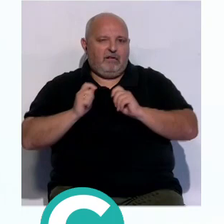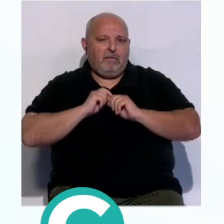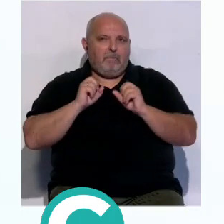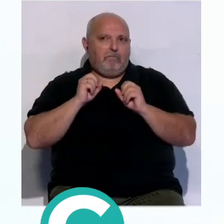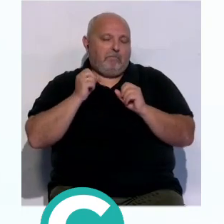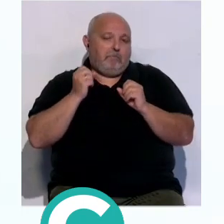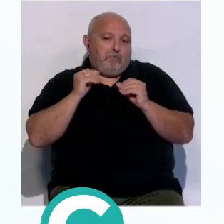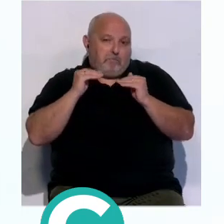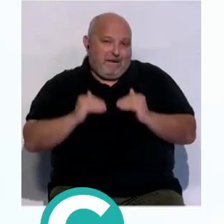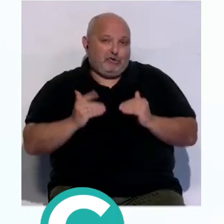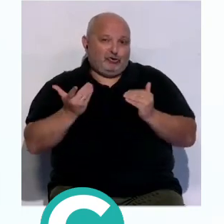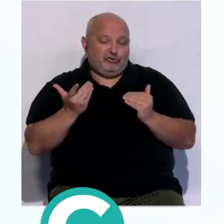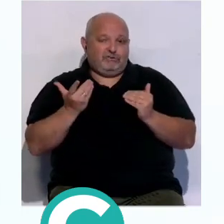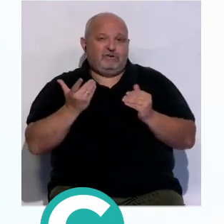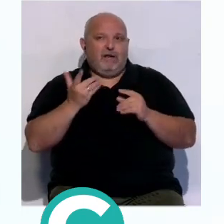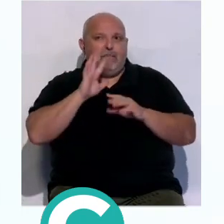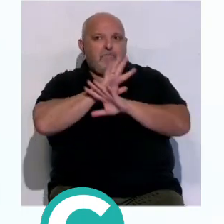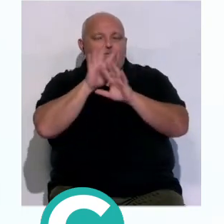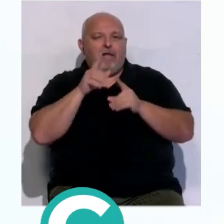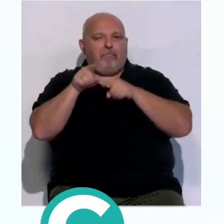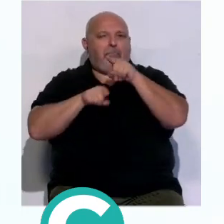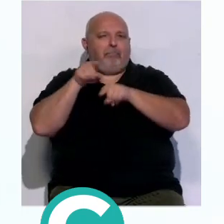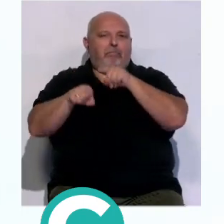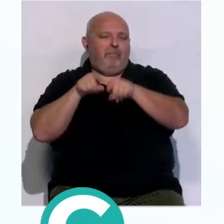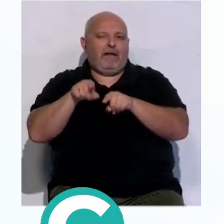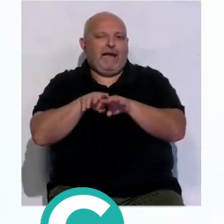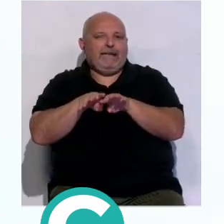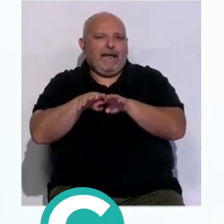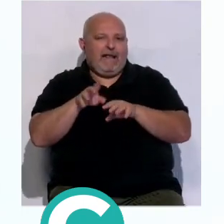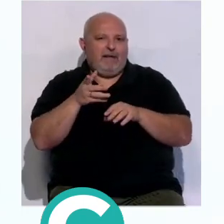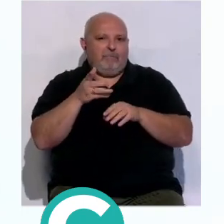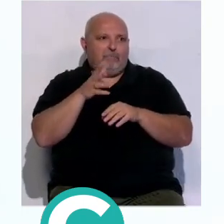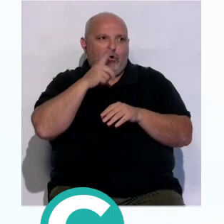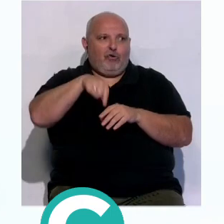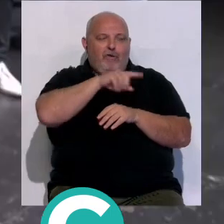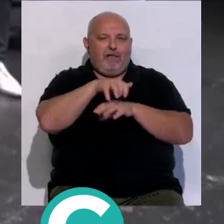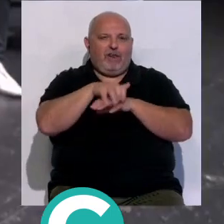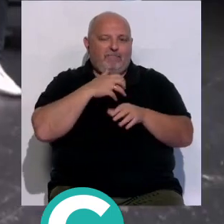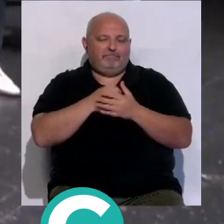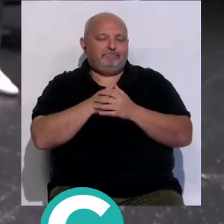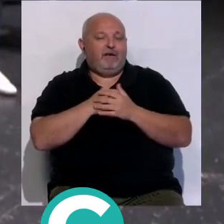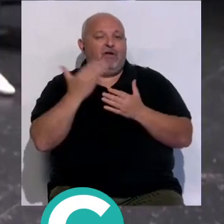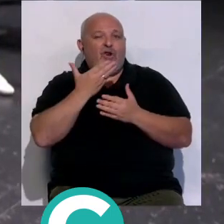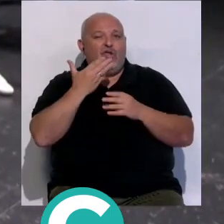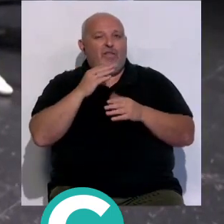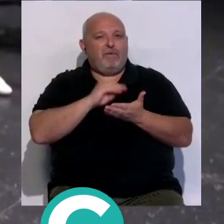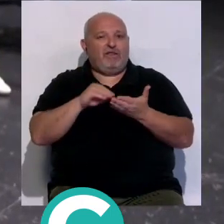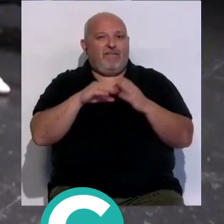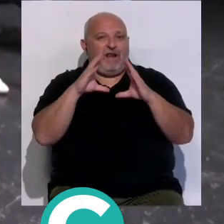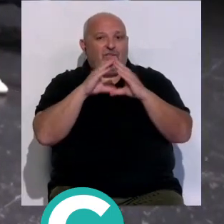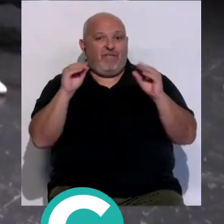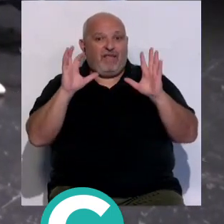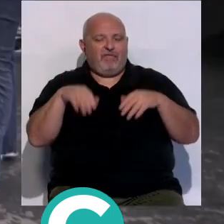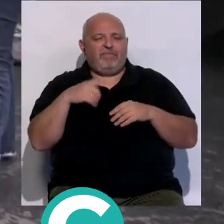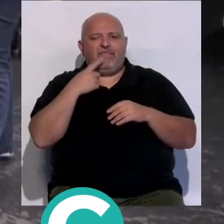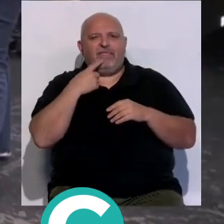considerar menos vamos a ser blanco de las críticas muchas de ellas infundadas e injustas desde el colegio de periodistas de andalucía en